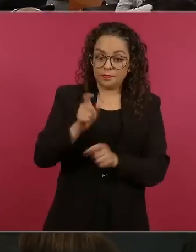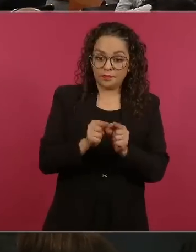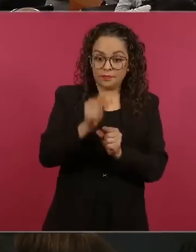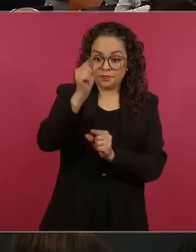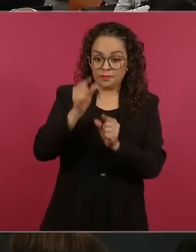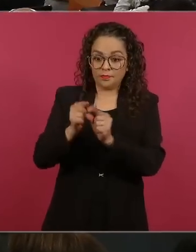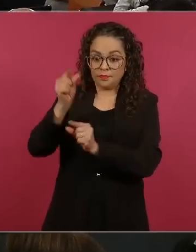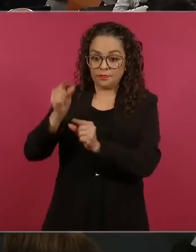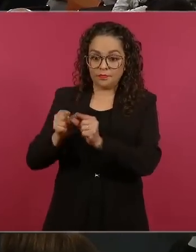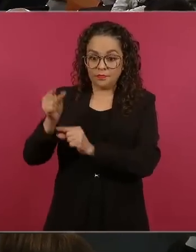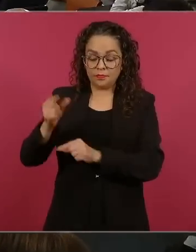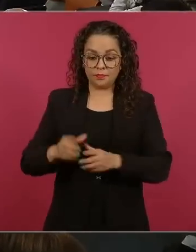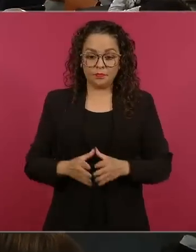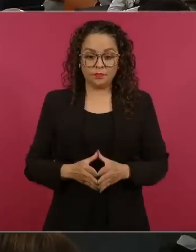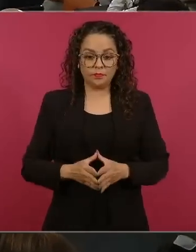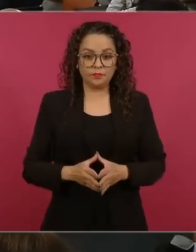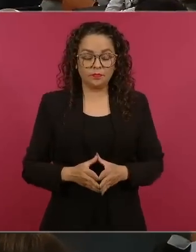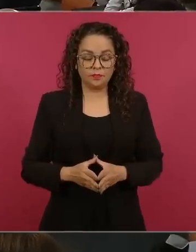Está bajando, sí,